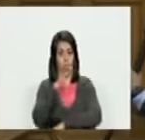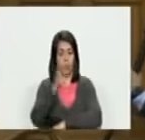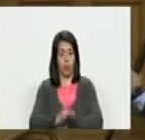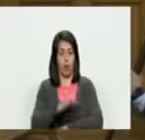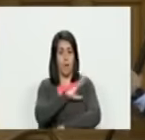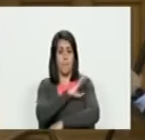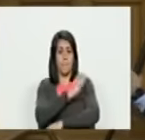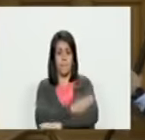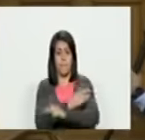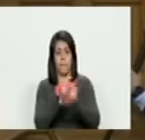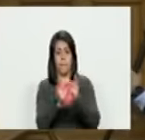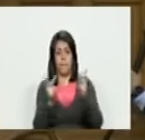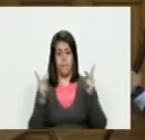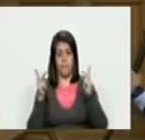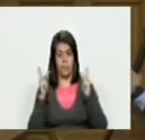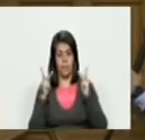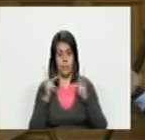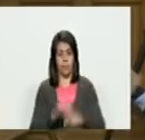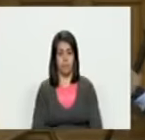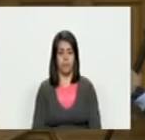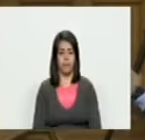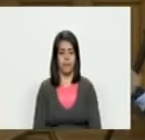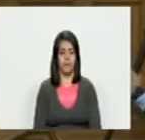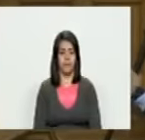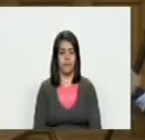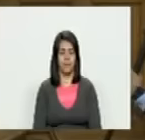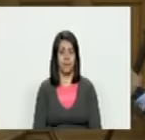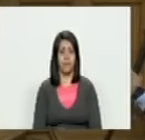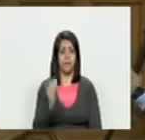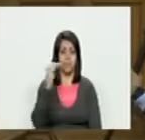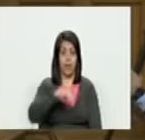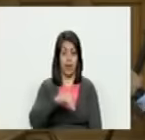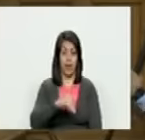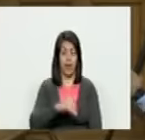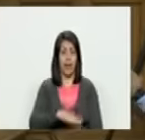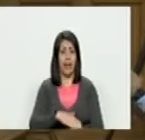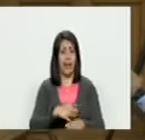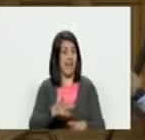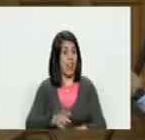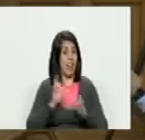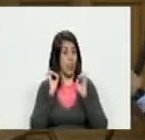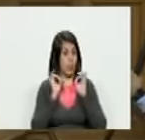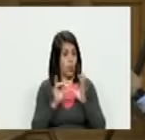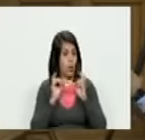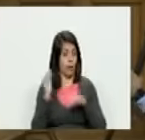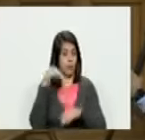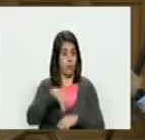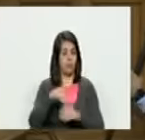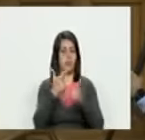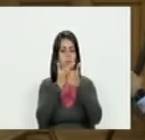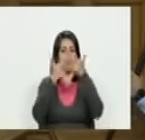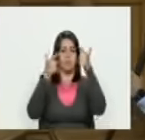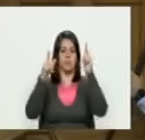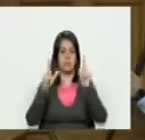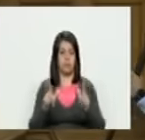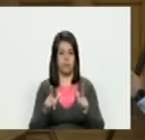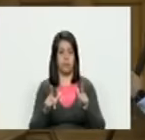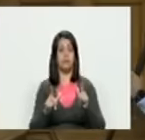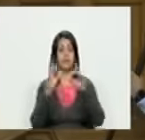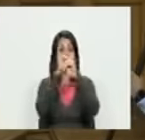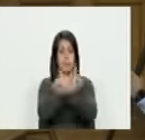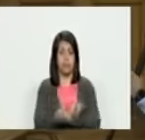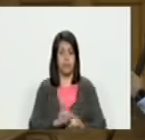hay poderes públicos y sobre todo para que jarda aquí hay libertad hay